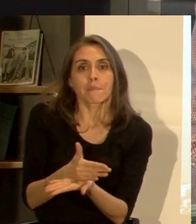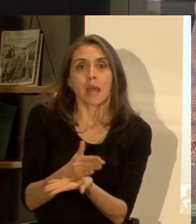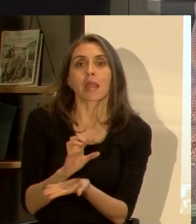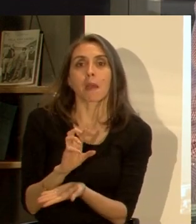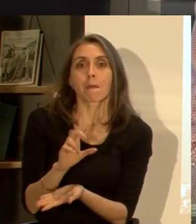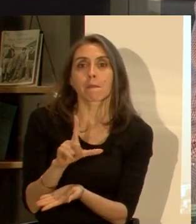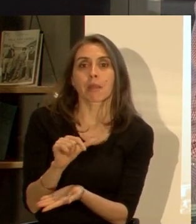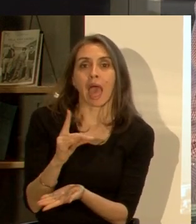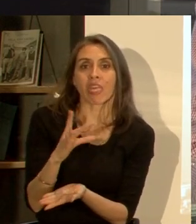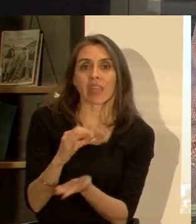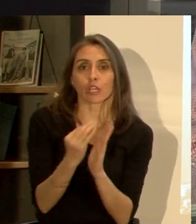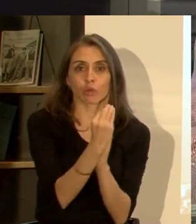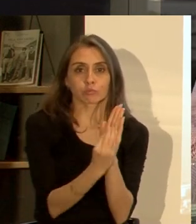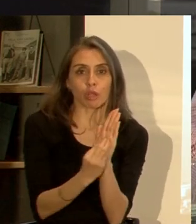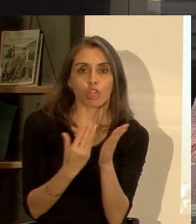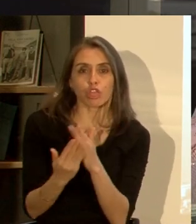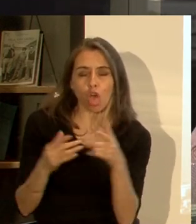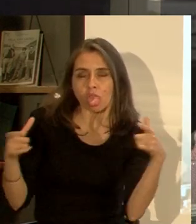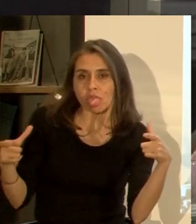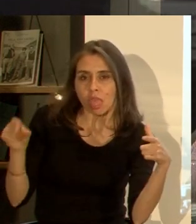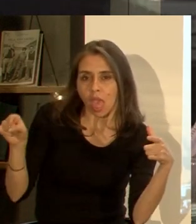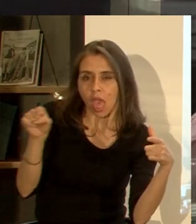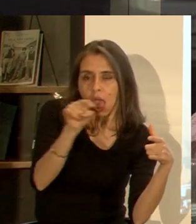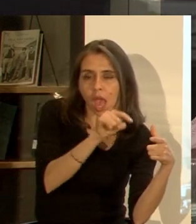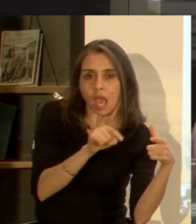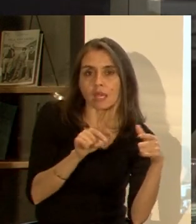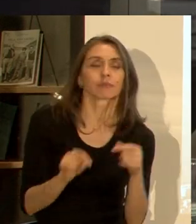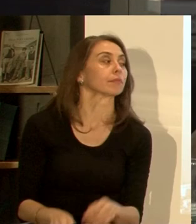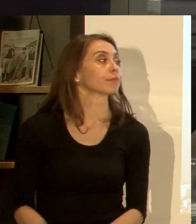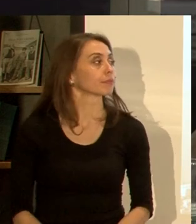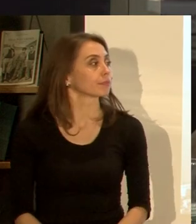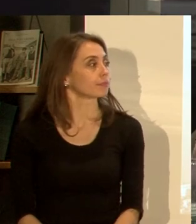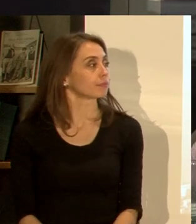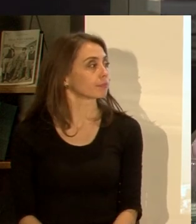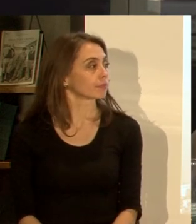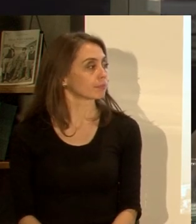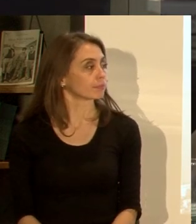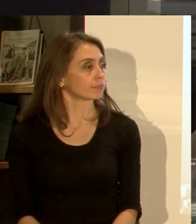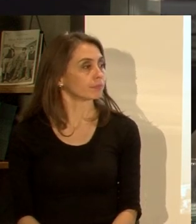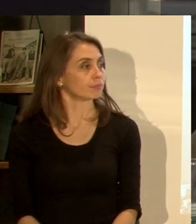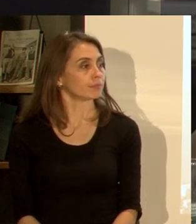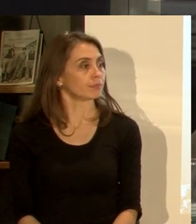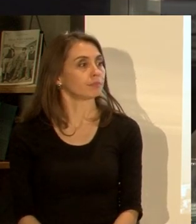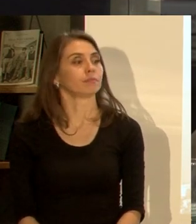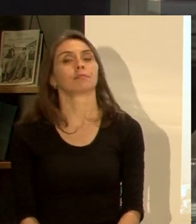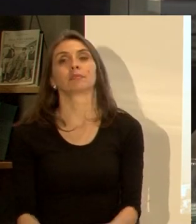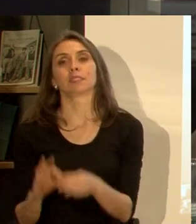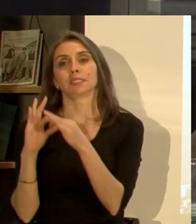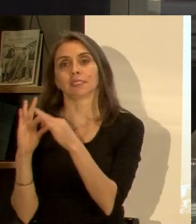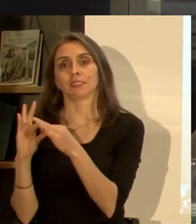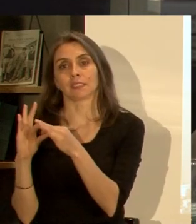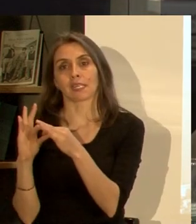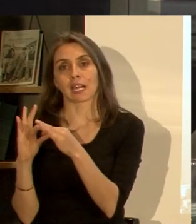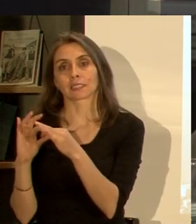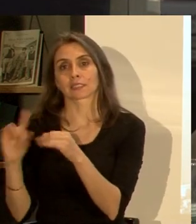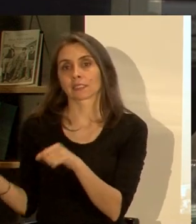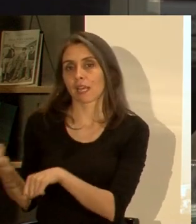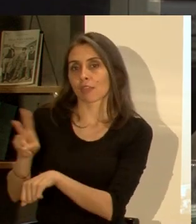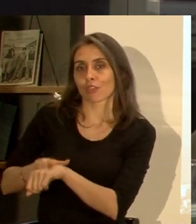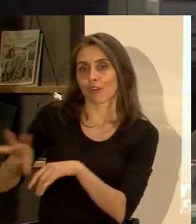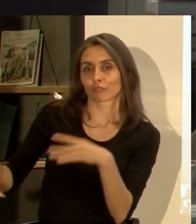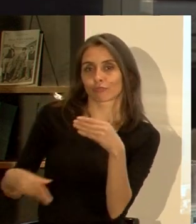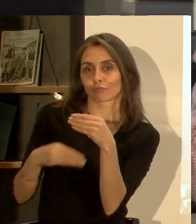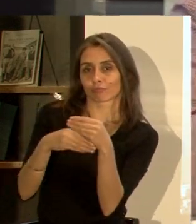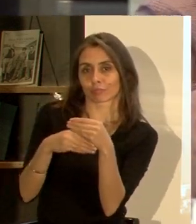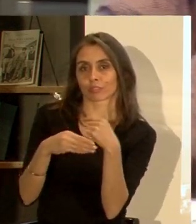esas especificidades sí gracias gracias por ese complemento quería